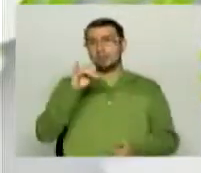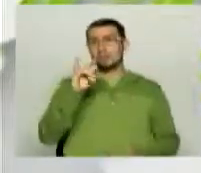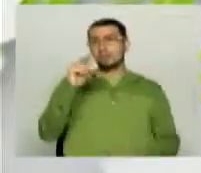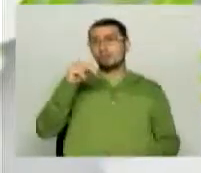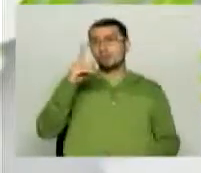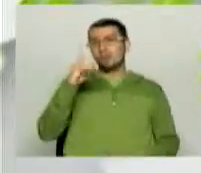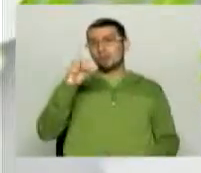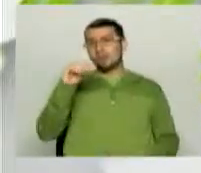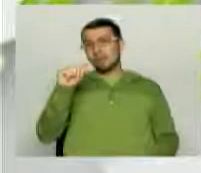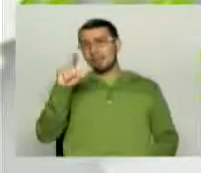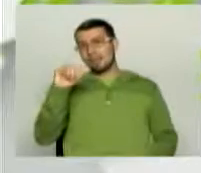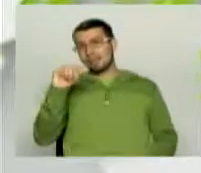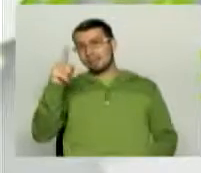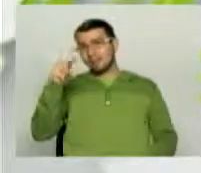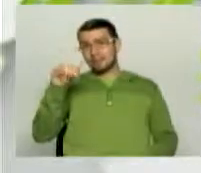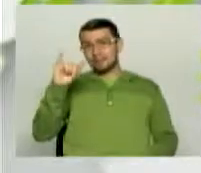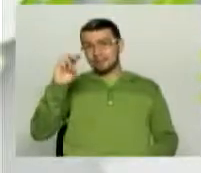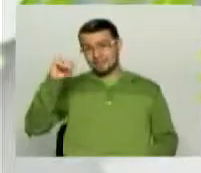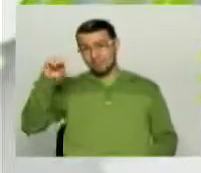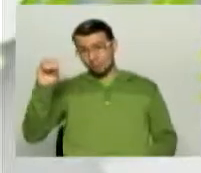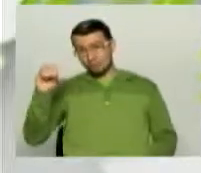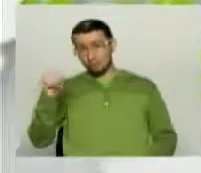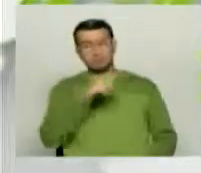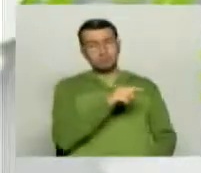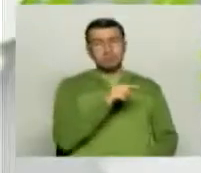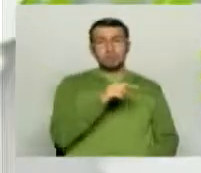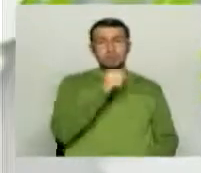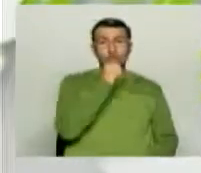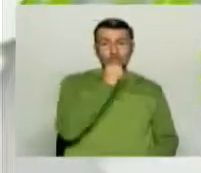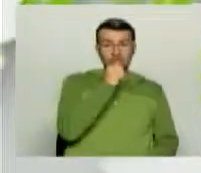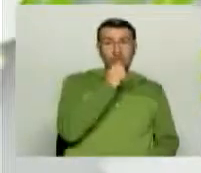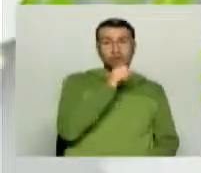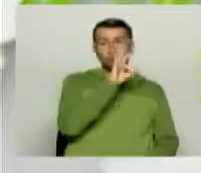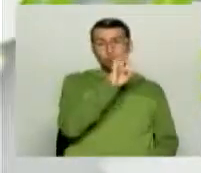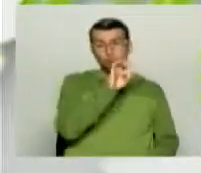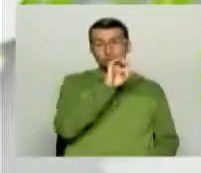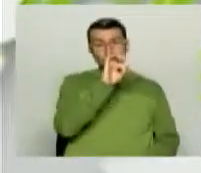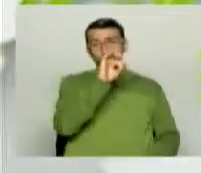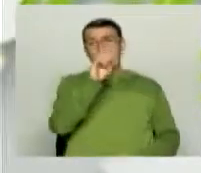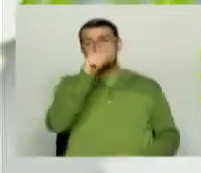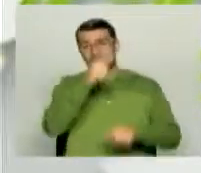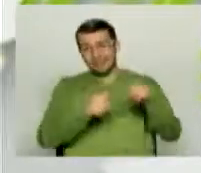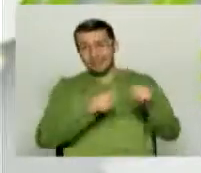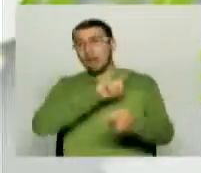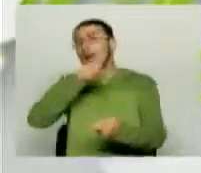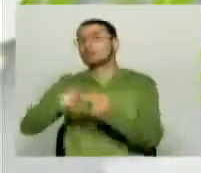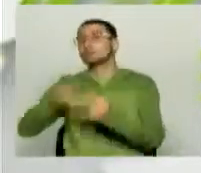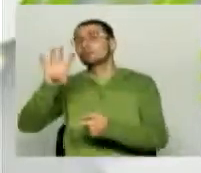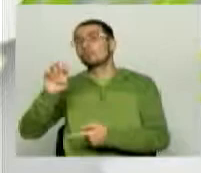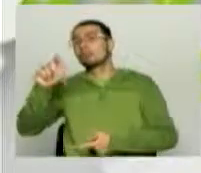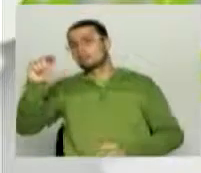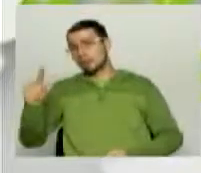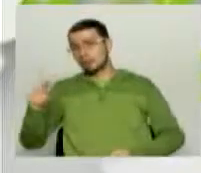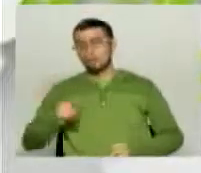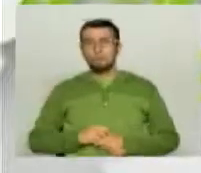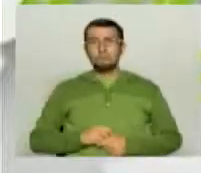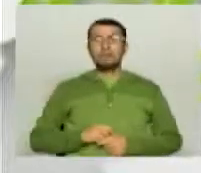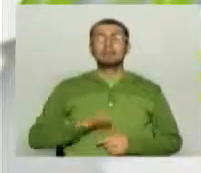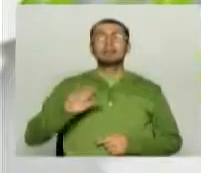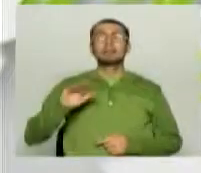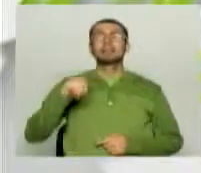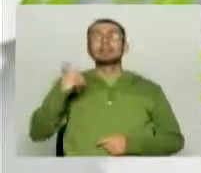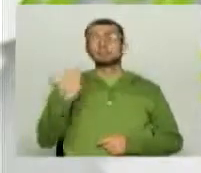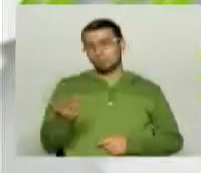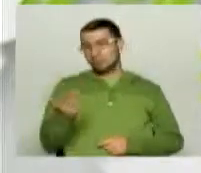la franja del noticiero que de una hora se acortó a media, de noticiero general de ocho a ocho y media y de ocho y media a nueve y media estamos con